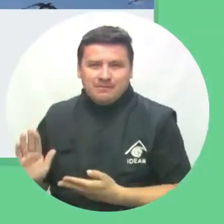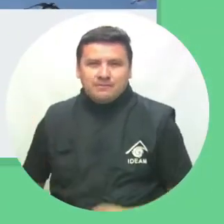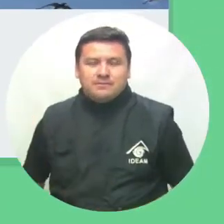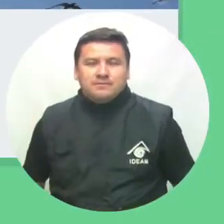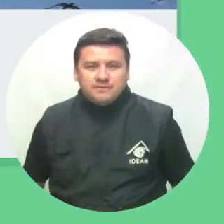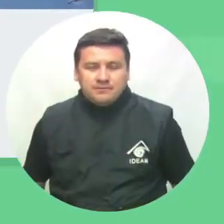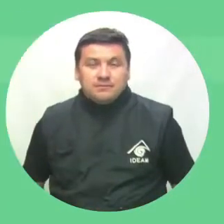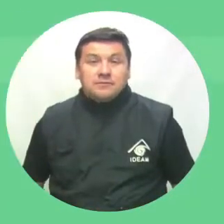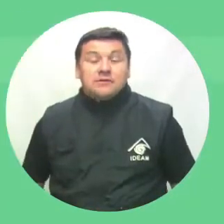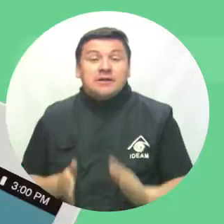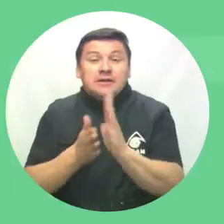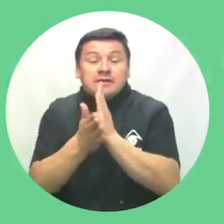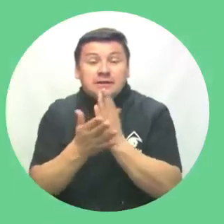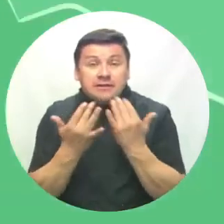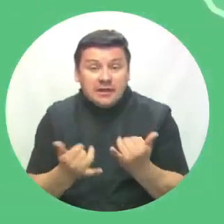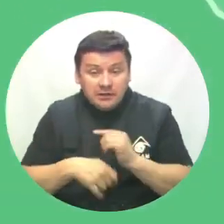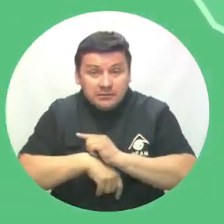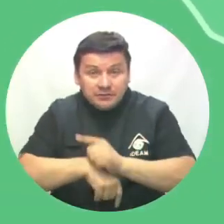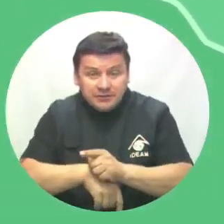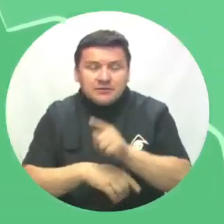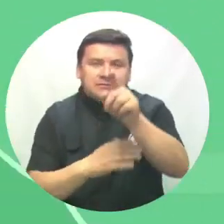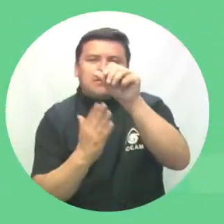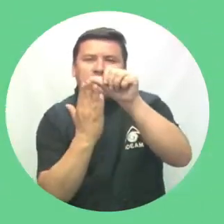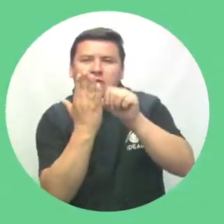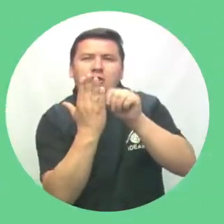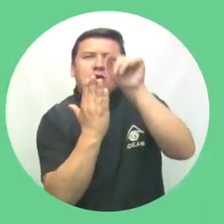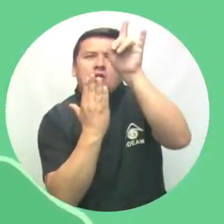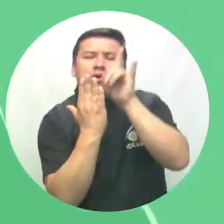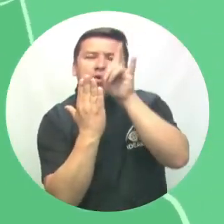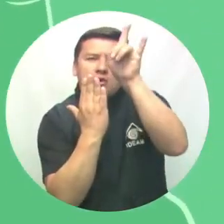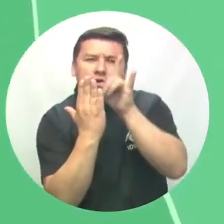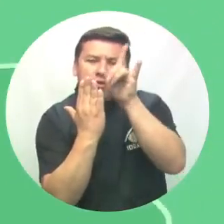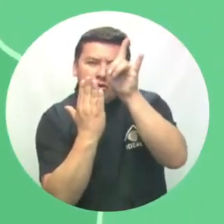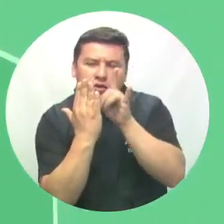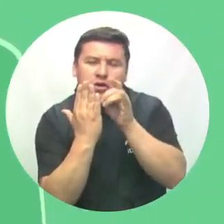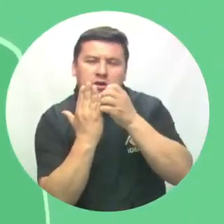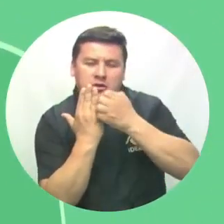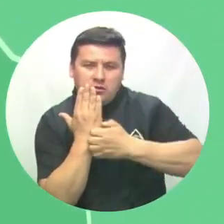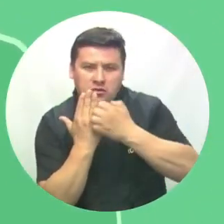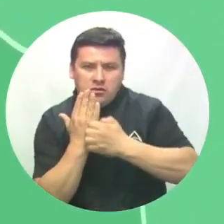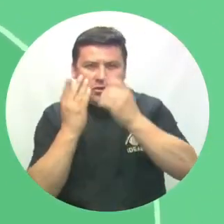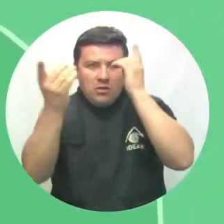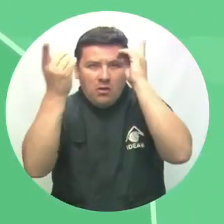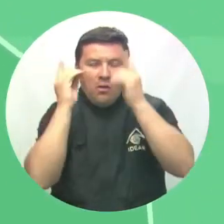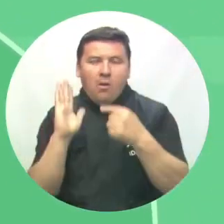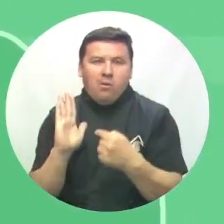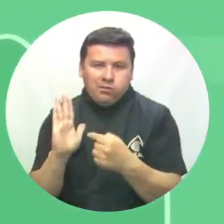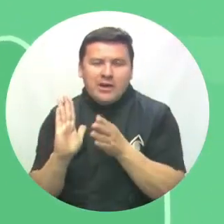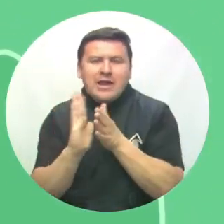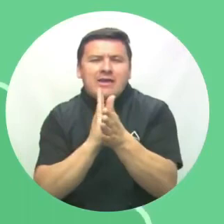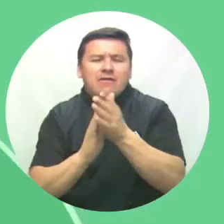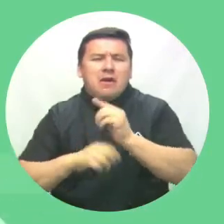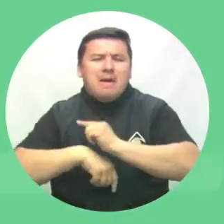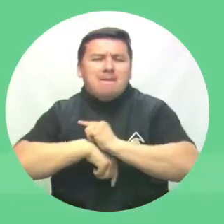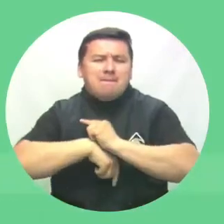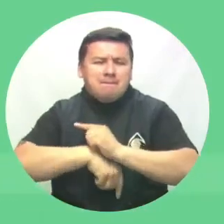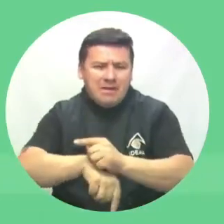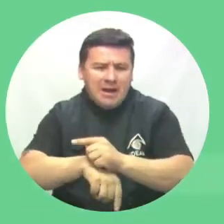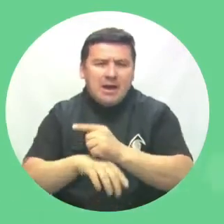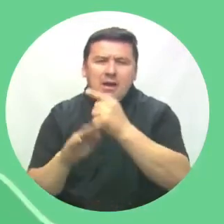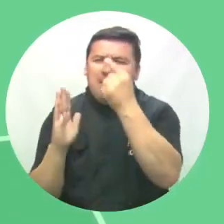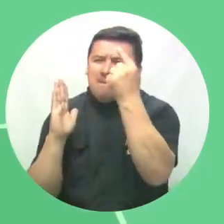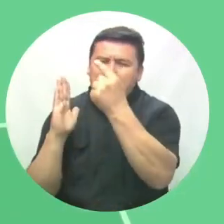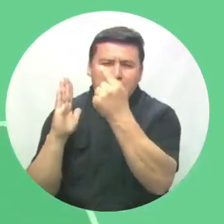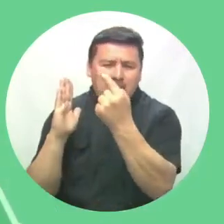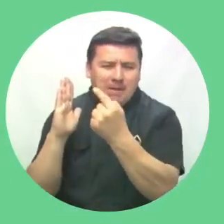.co. Y para estar informado al instante, descarga nuestra aplicación Mi Pronóstico desde Google Play o App Store. Información en